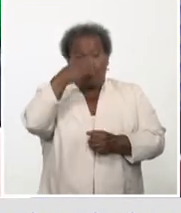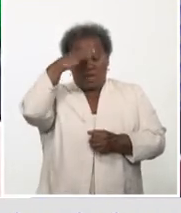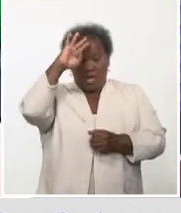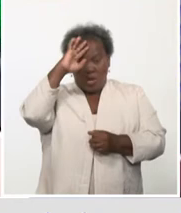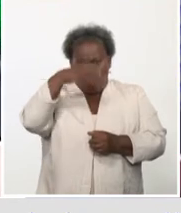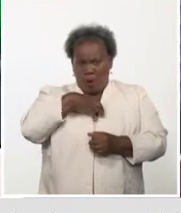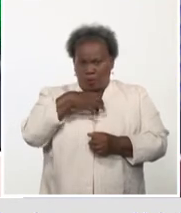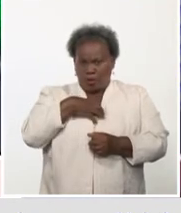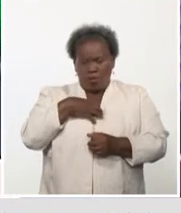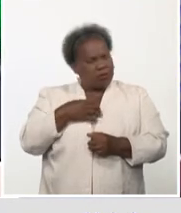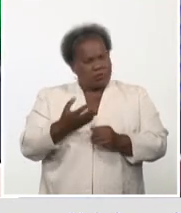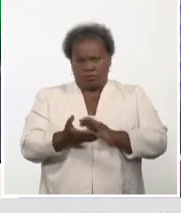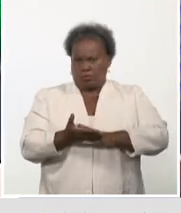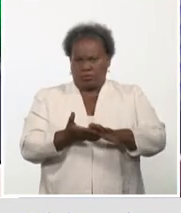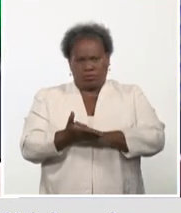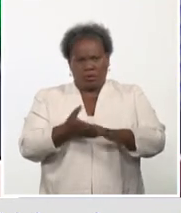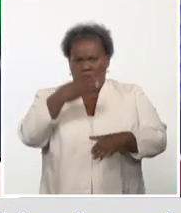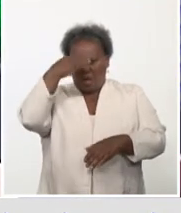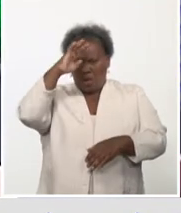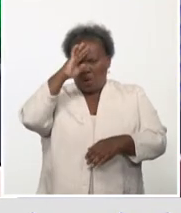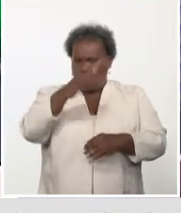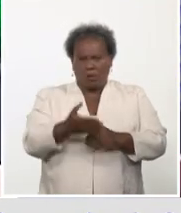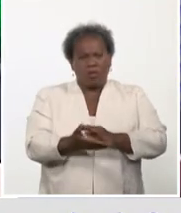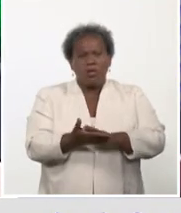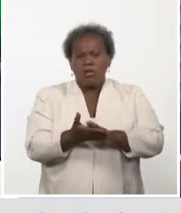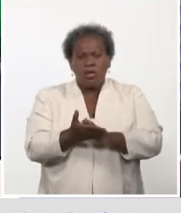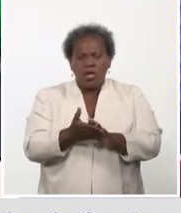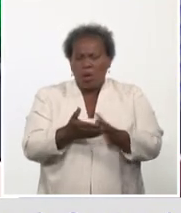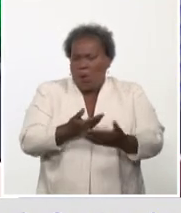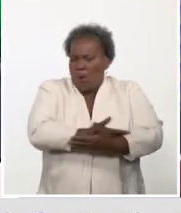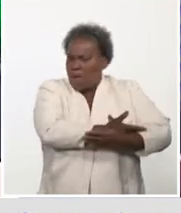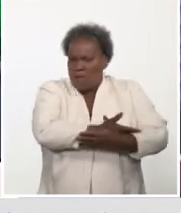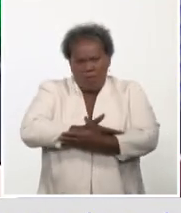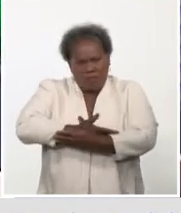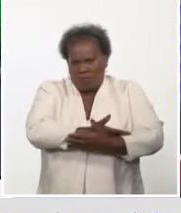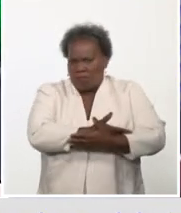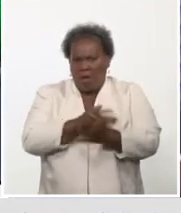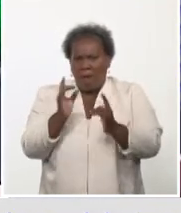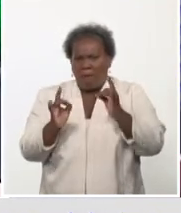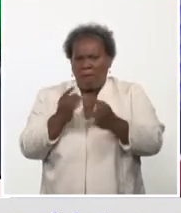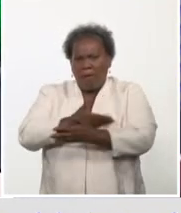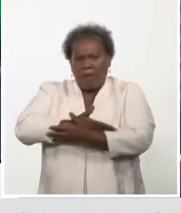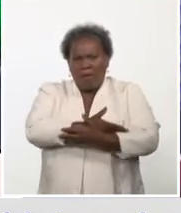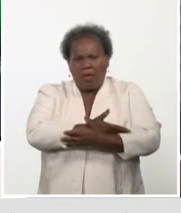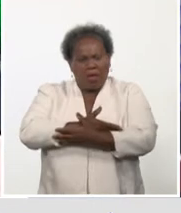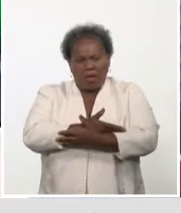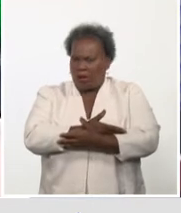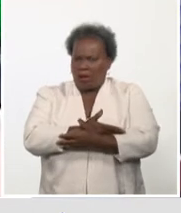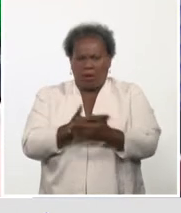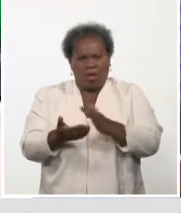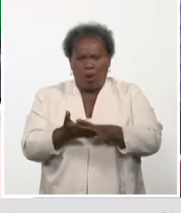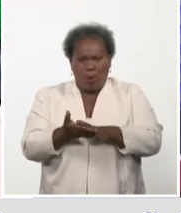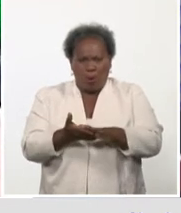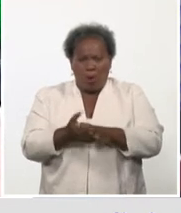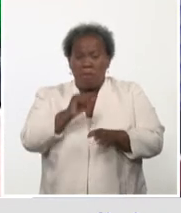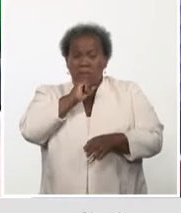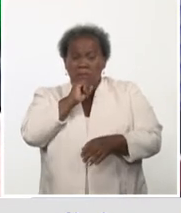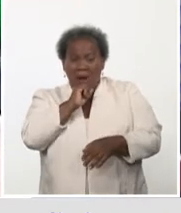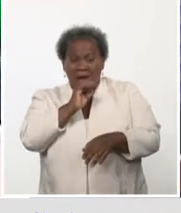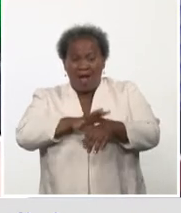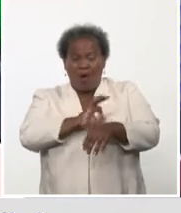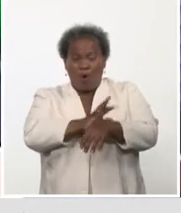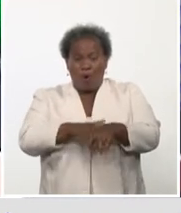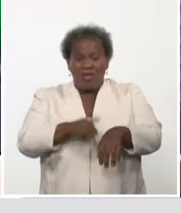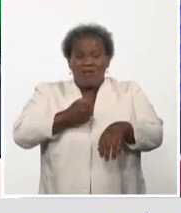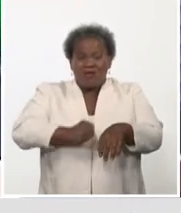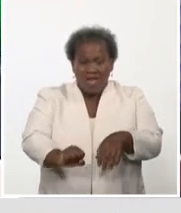Hasta ahora no, ninguno de los niños y hemos tenido partos, ah, importante, yo creo que es importante también aclararle